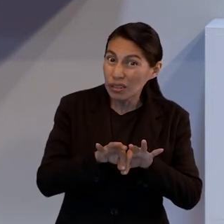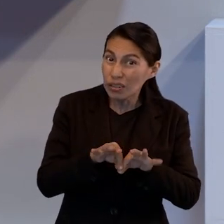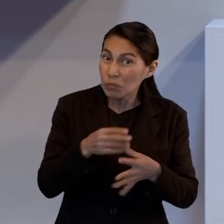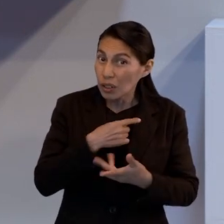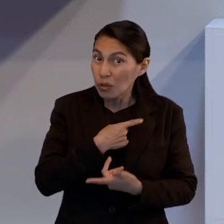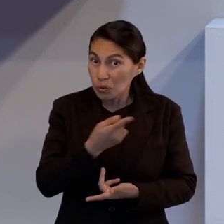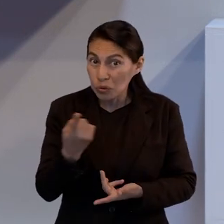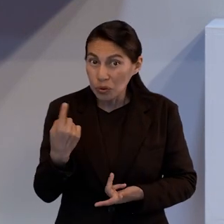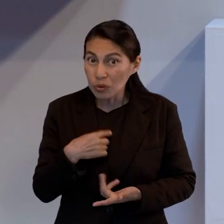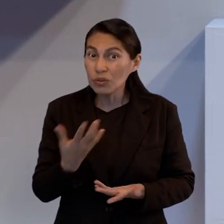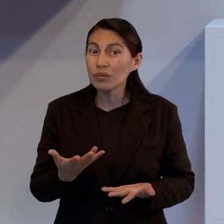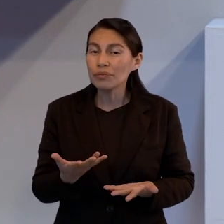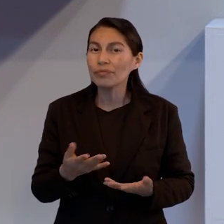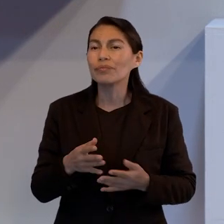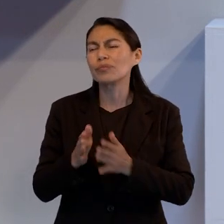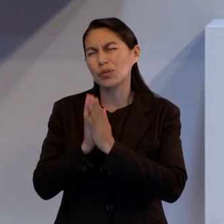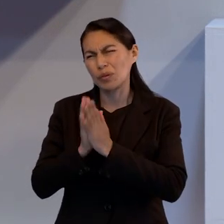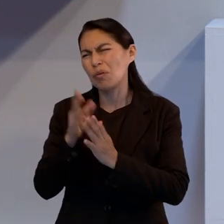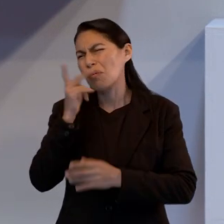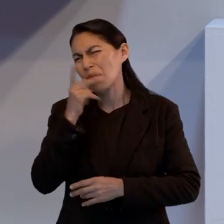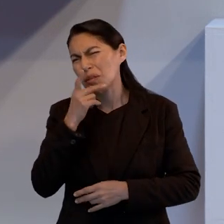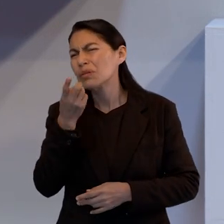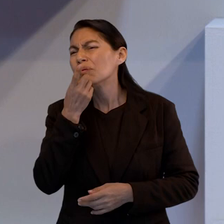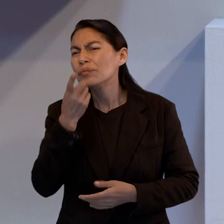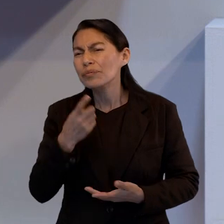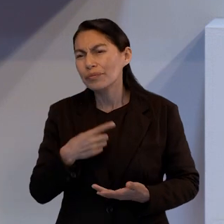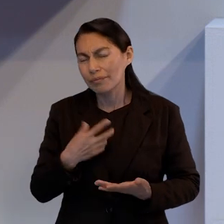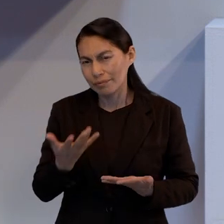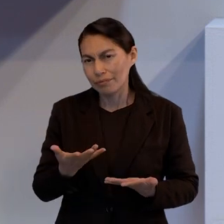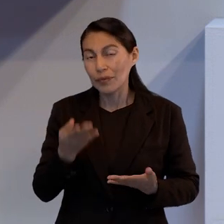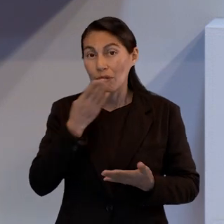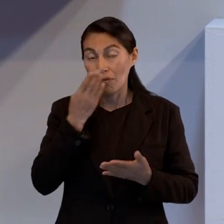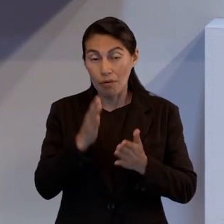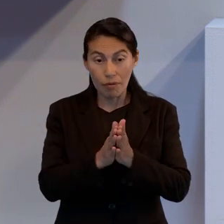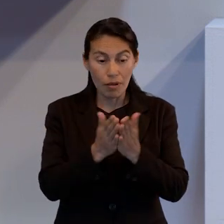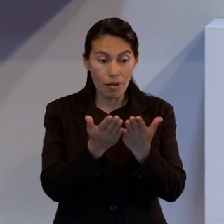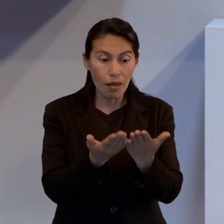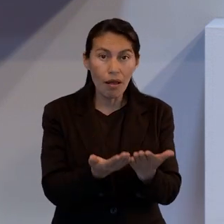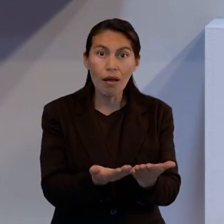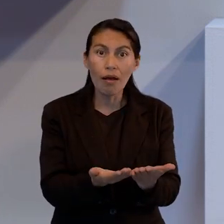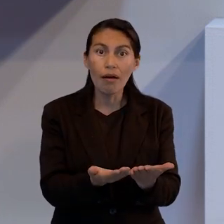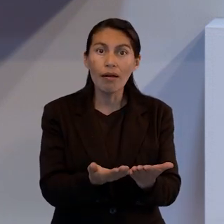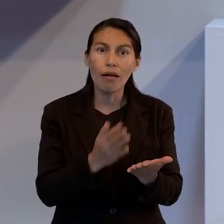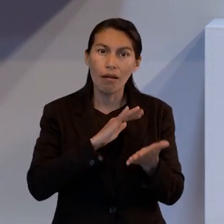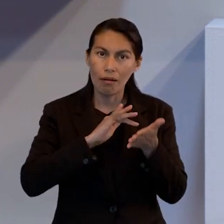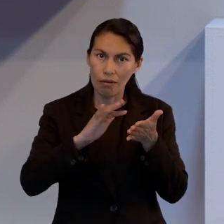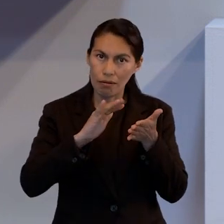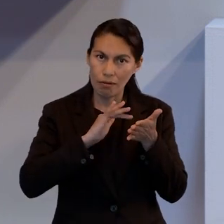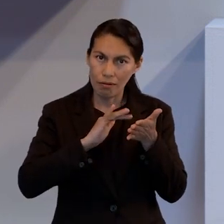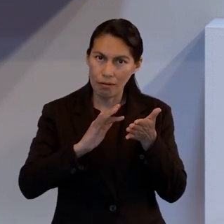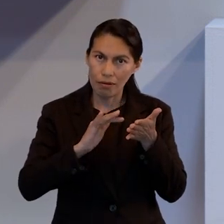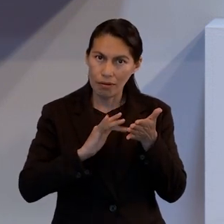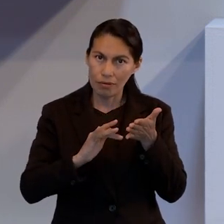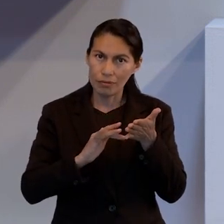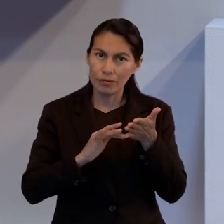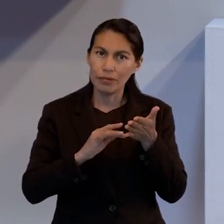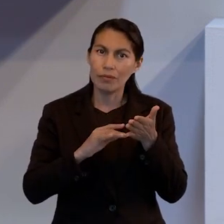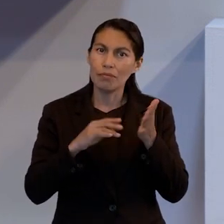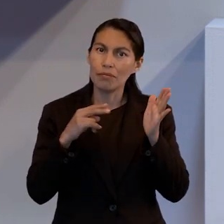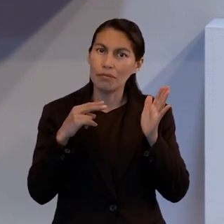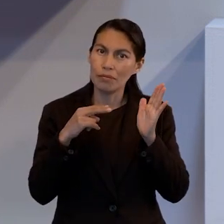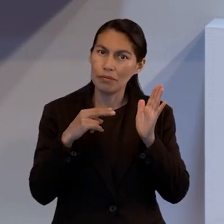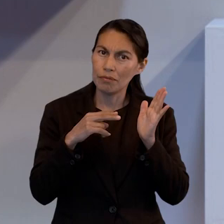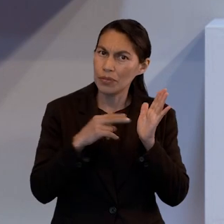en estos días? Voy a pedir al pastor Jair que nos pueda abrir la Biblia y leernos entonces nuestro